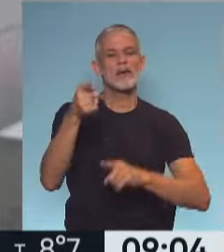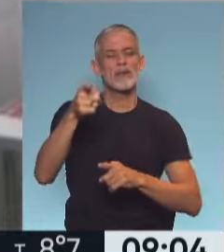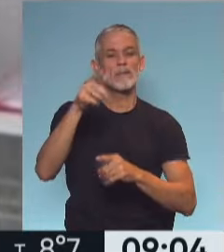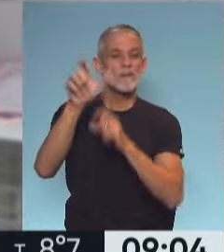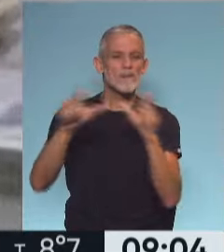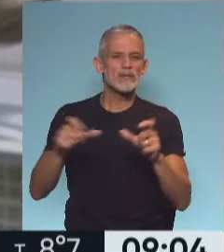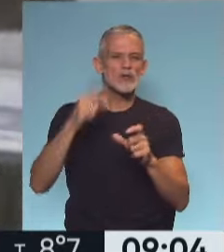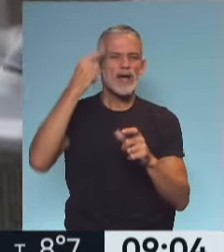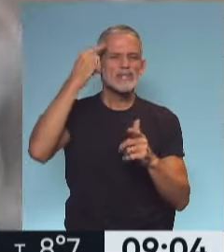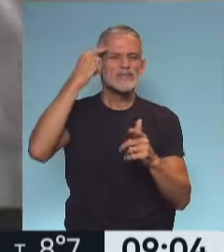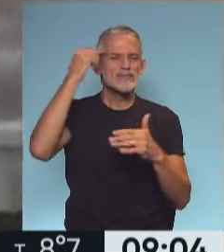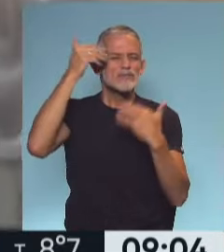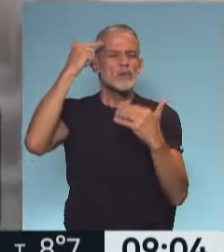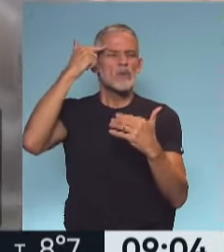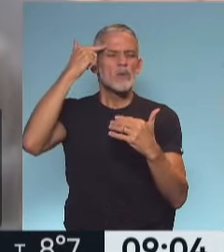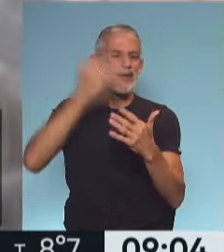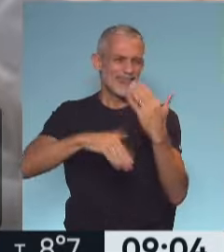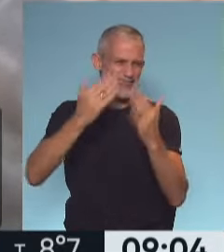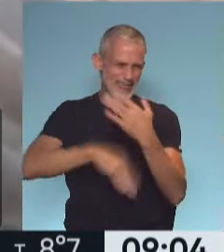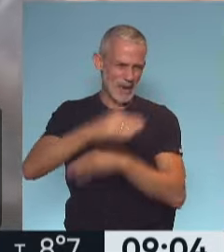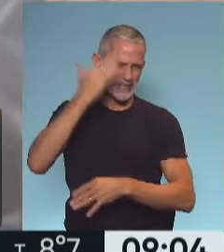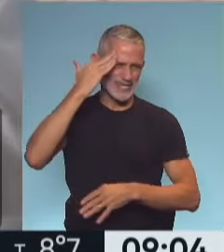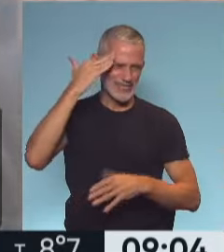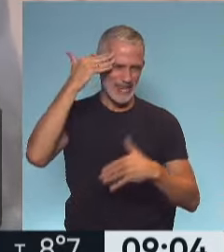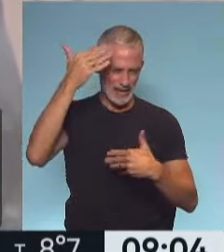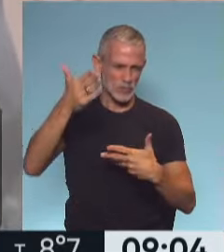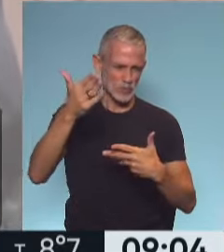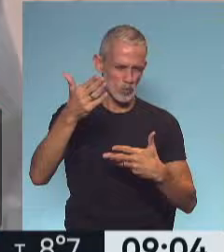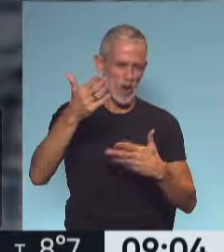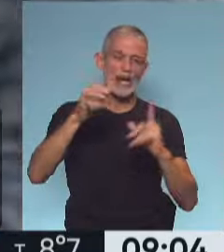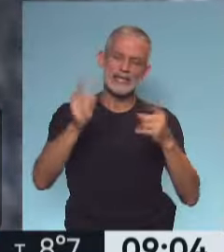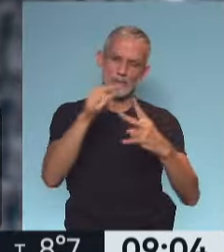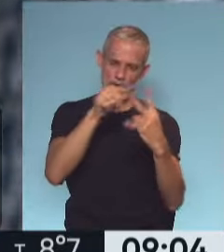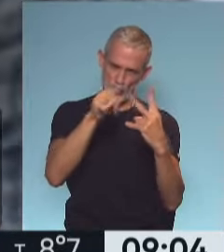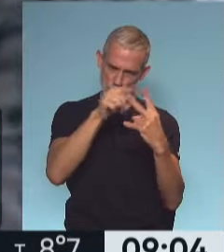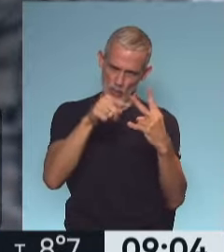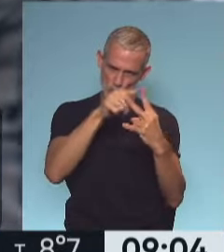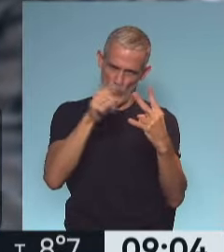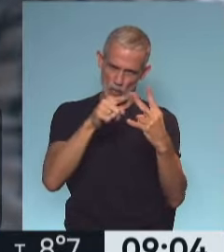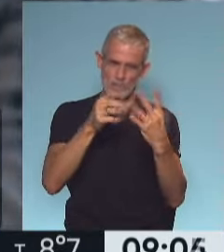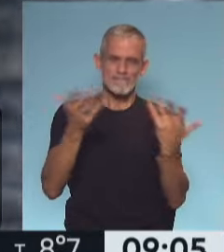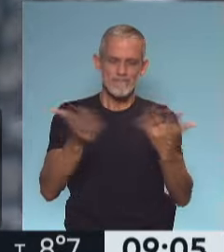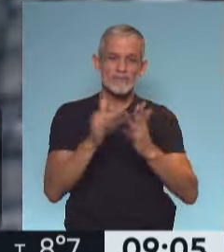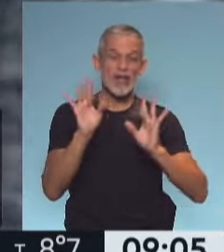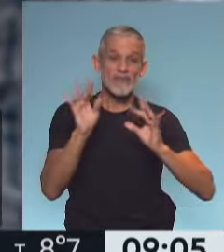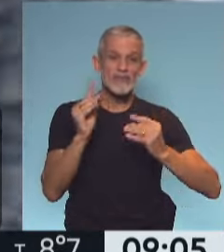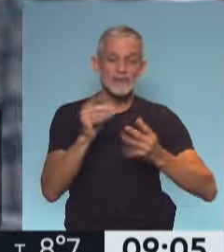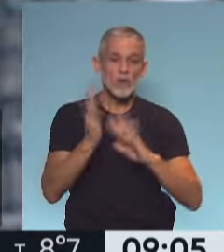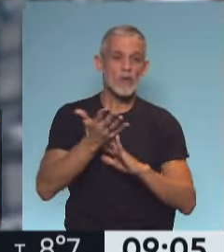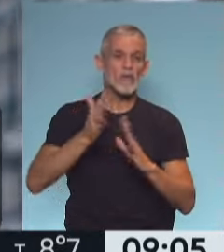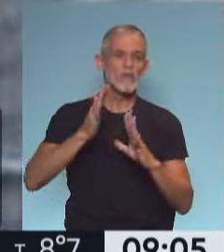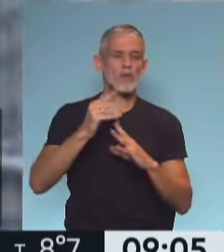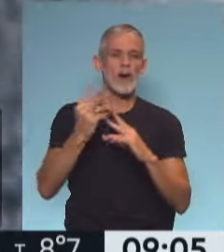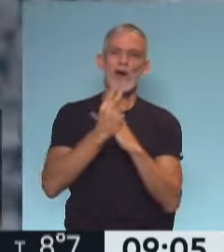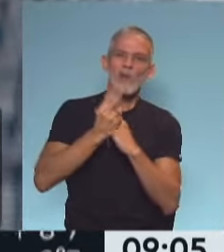desarrollo intelectual, una discapacidad en el desarrollo intelectual. Por lo tanto, les cuesta llevar adelante los